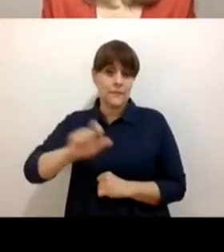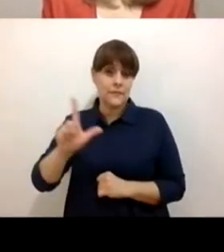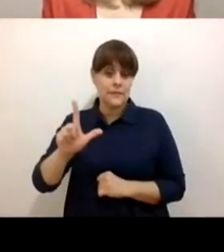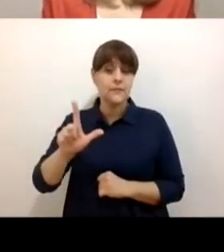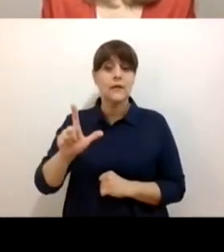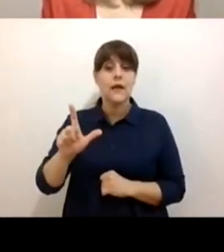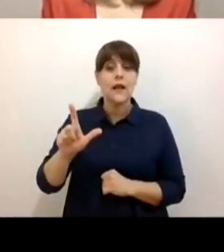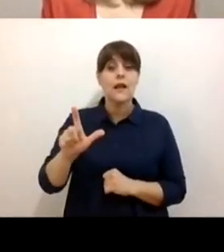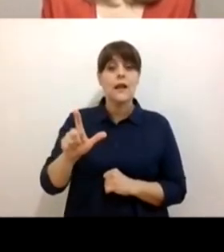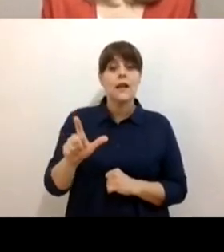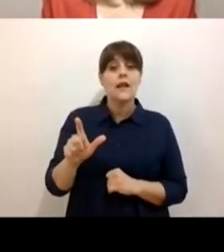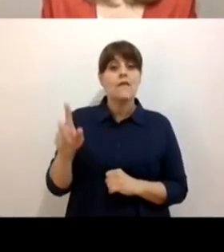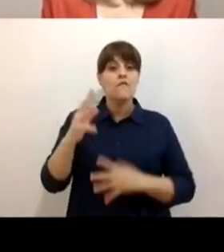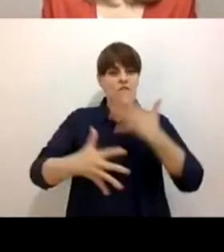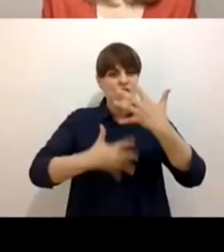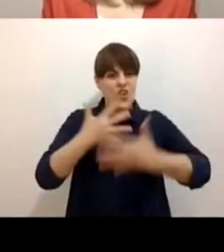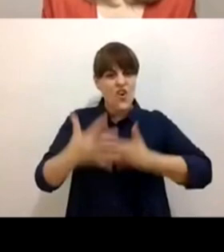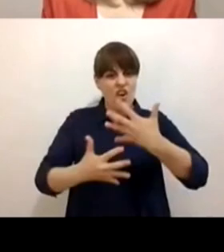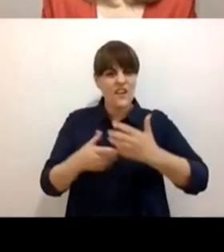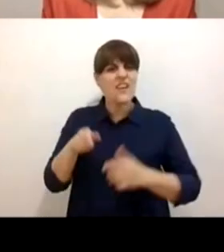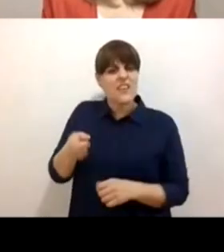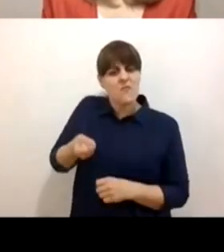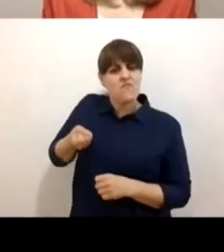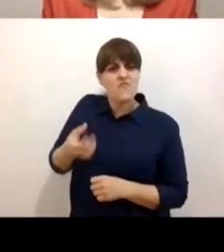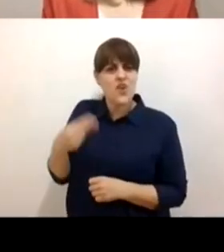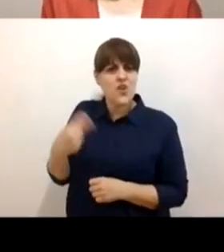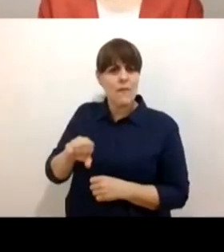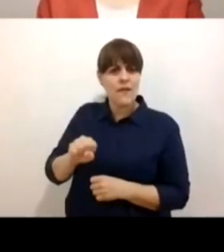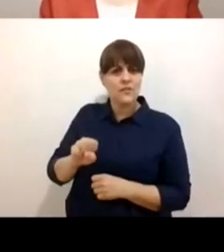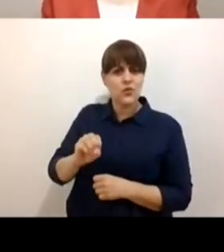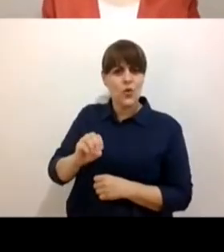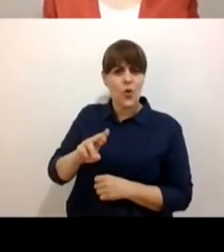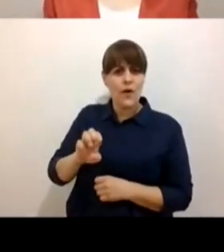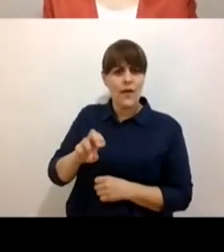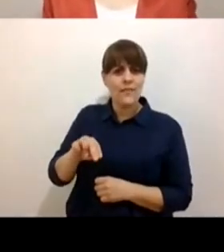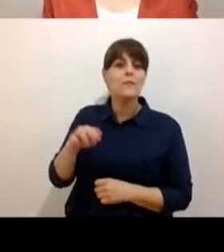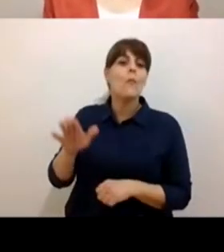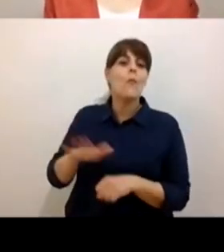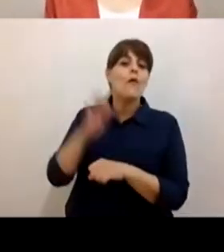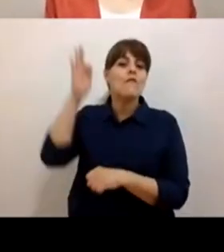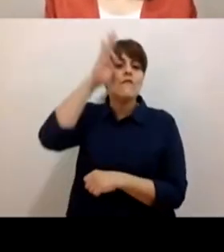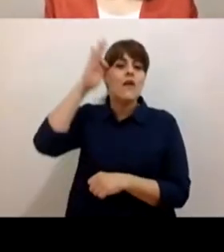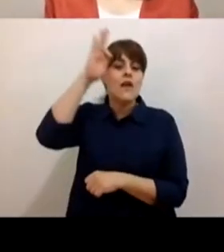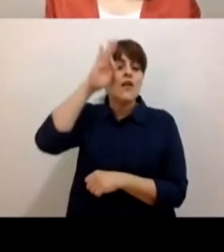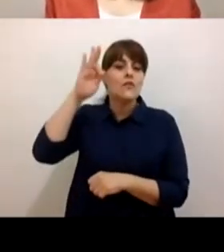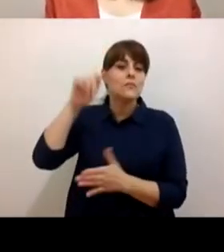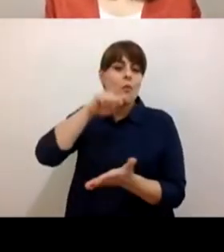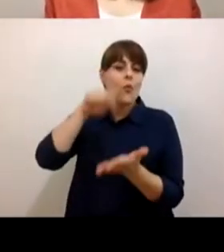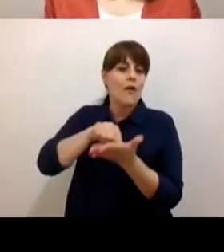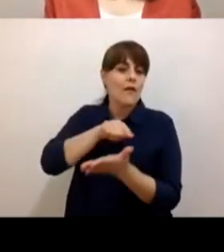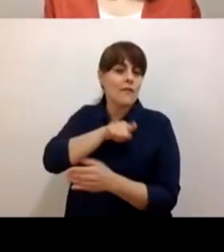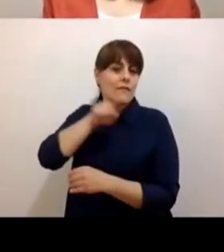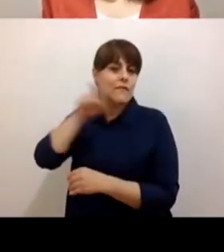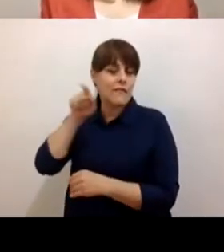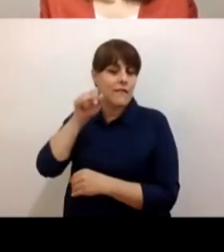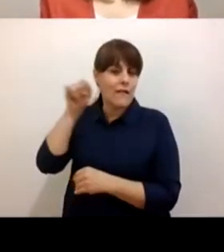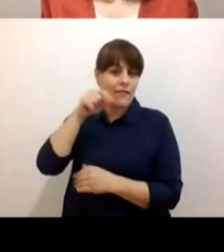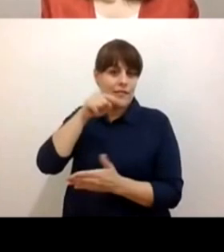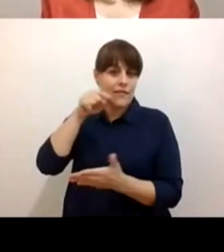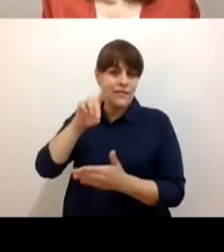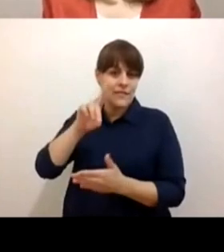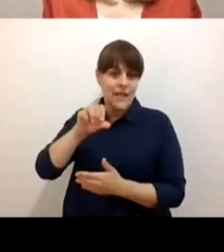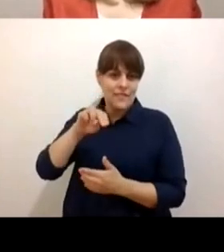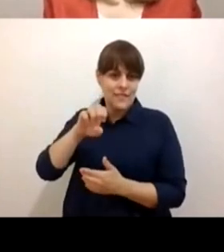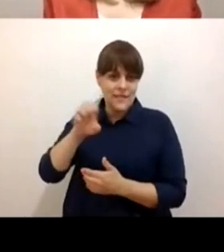le pusieron ese nombre por el filósofo danés maravilloso Soren Kierkegaard, me parece precioso, yo que soy